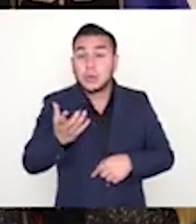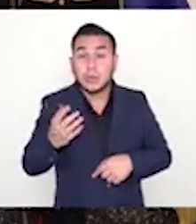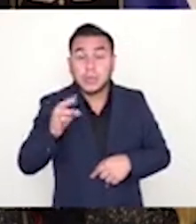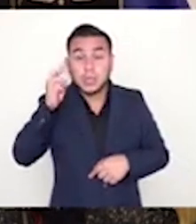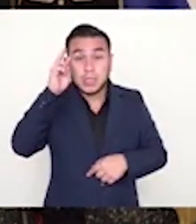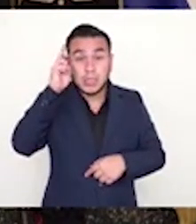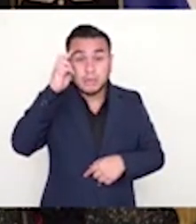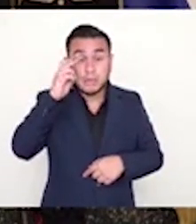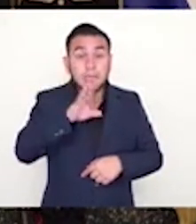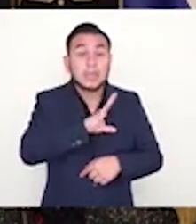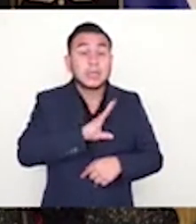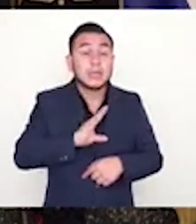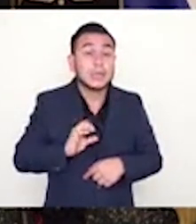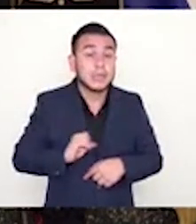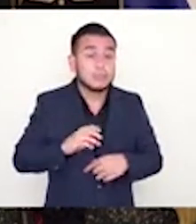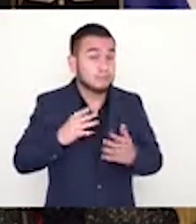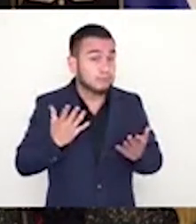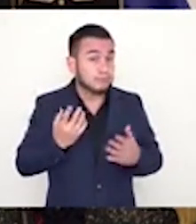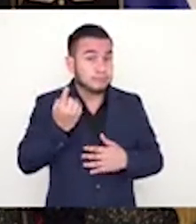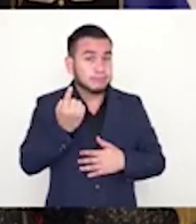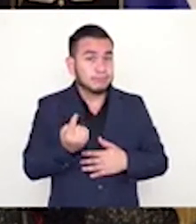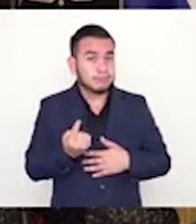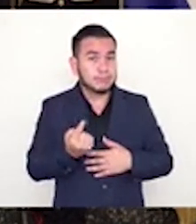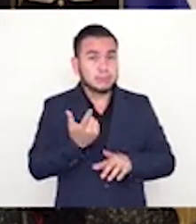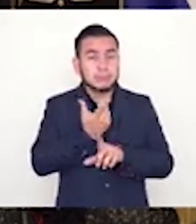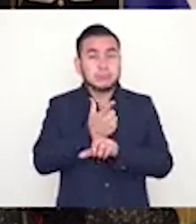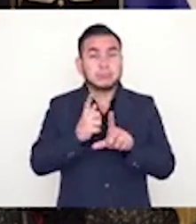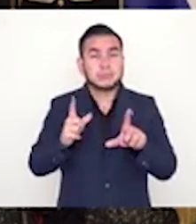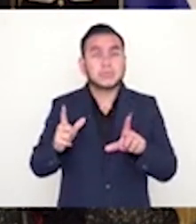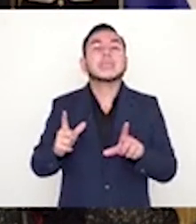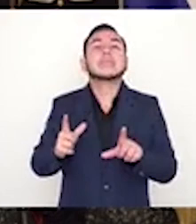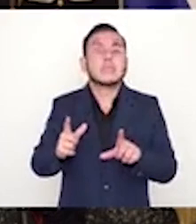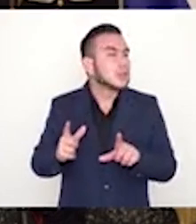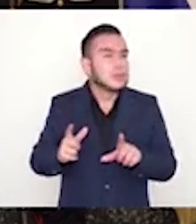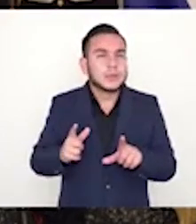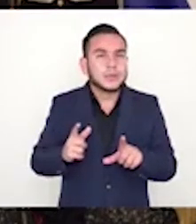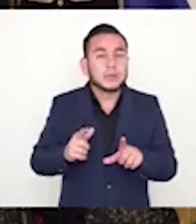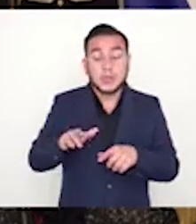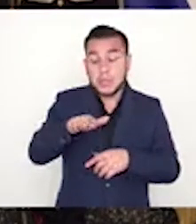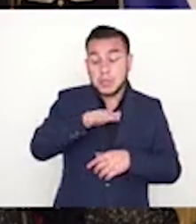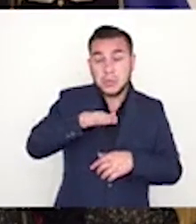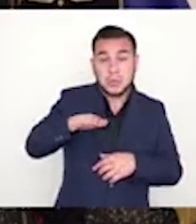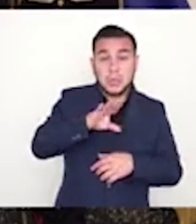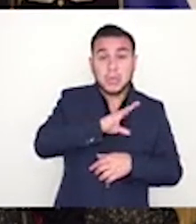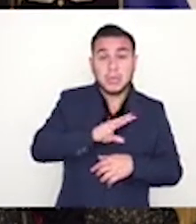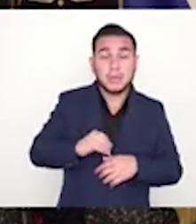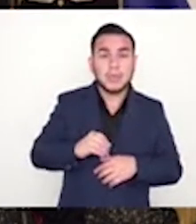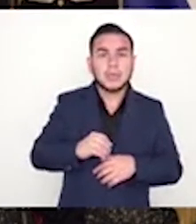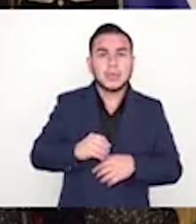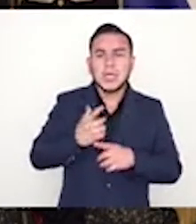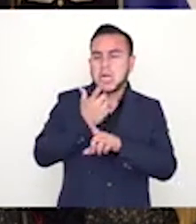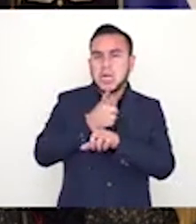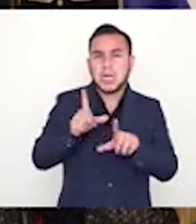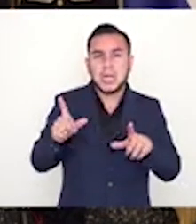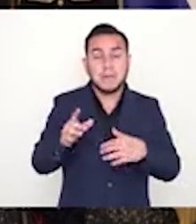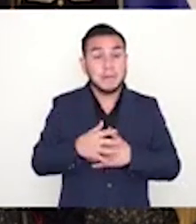residentes, turistas, etc. Tiene la libertad de entrar y de permanecer en el territorio de la República y salir de este cuando quiera.